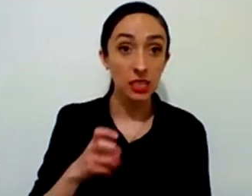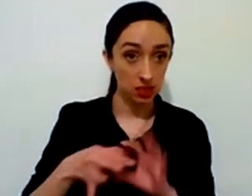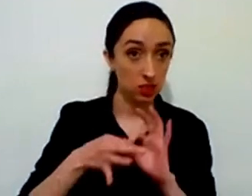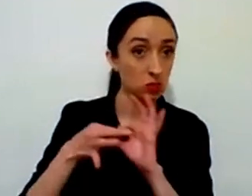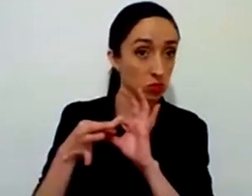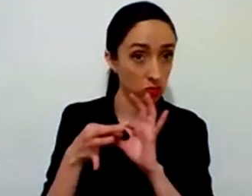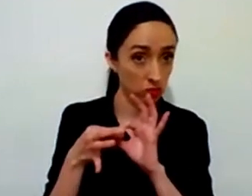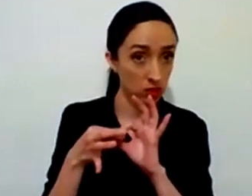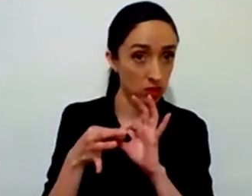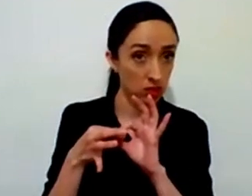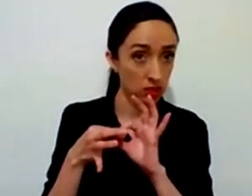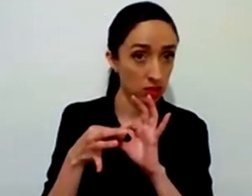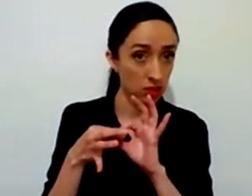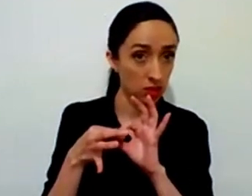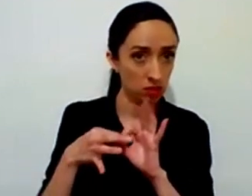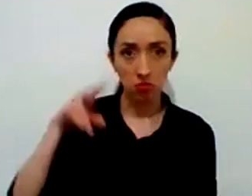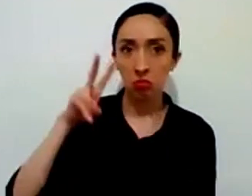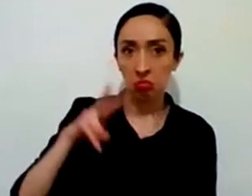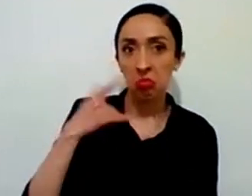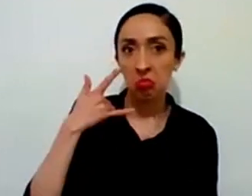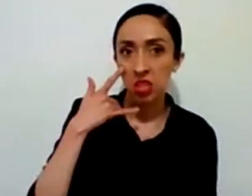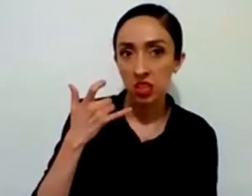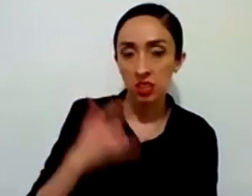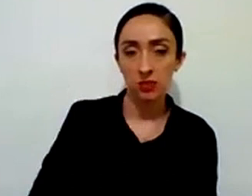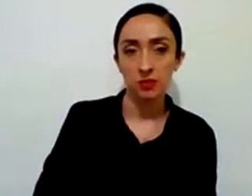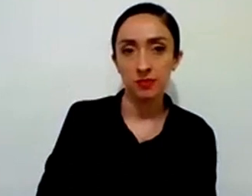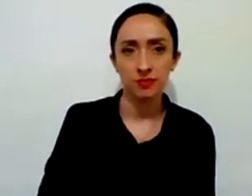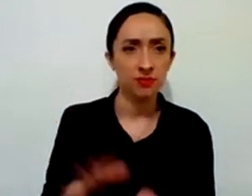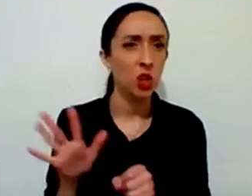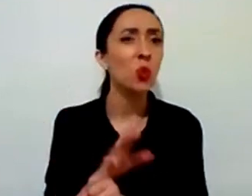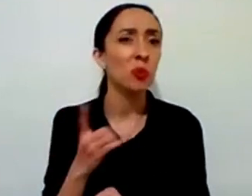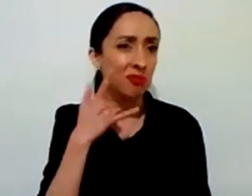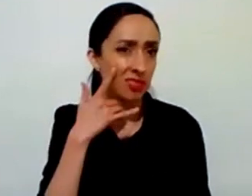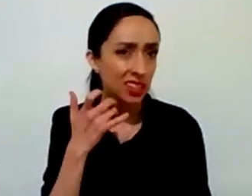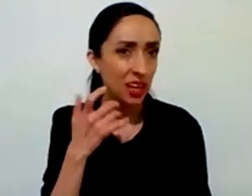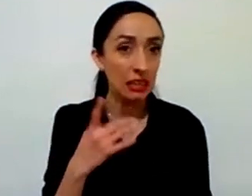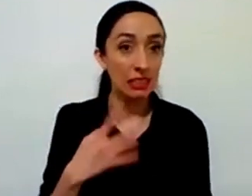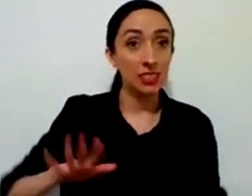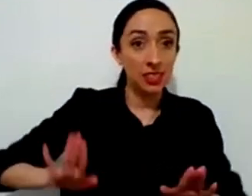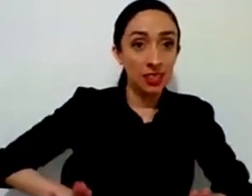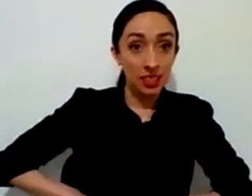pacto también es curioso porque tiene una característica extraña